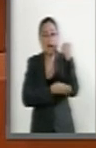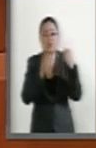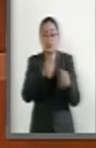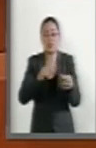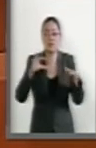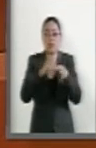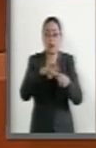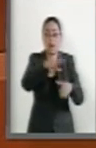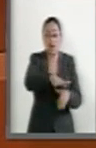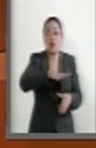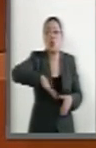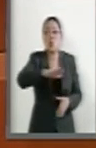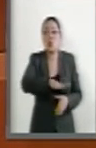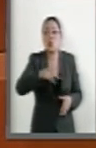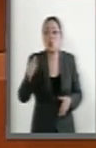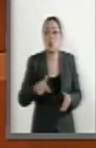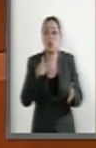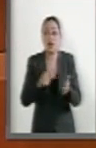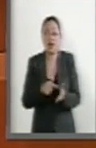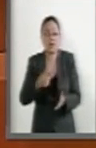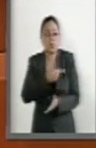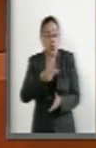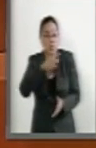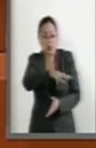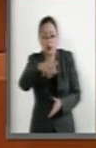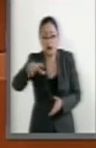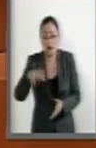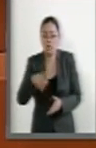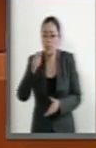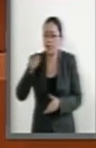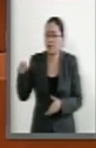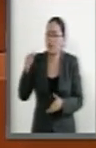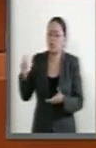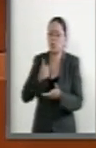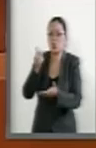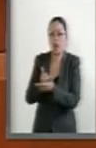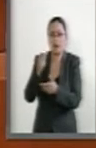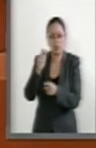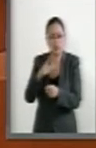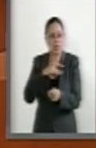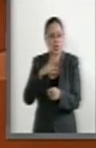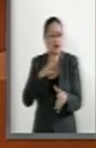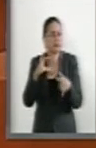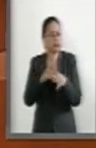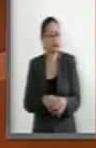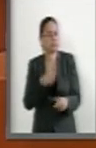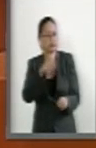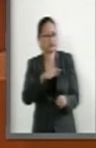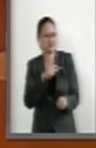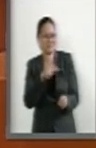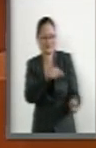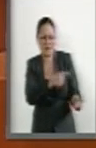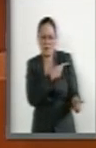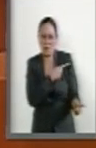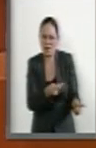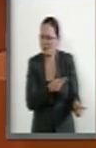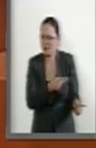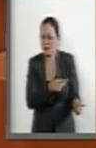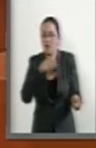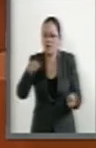sectores marginales y también ha llegado a espacios urbanos y no de aquellos en pobreza extrema.